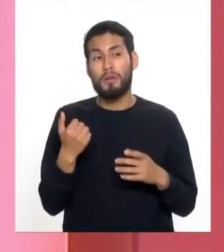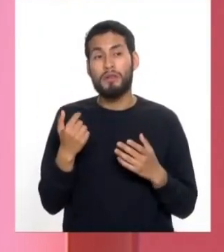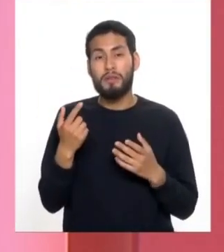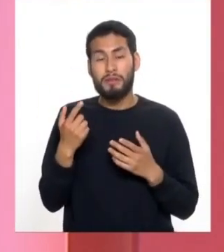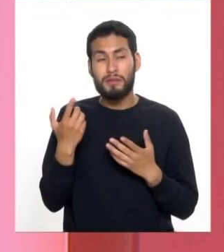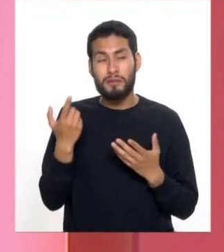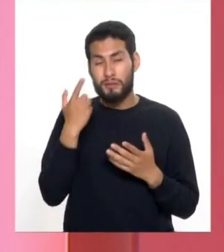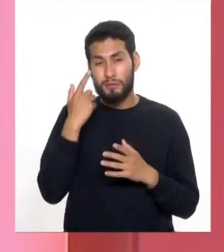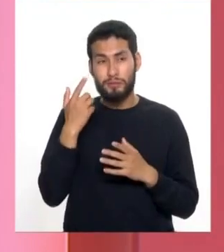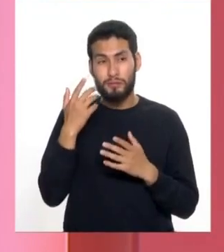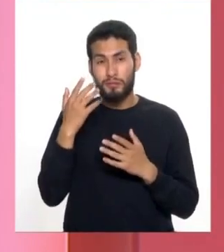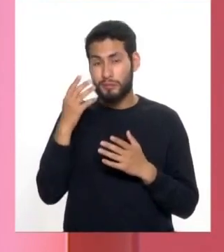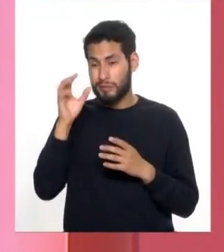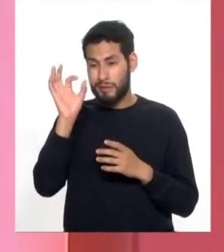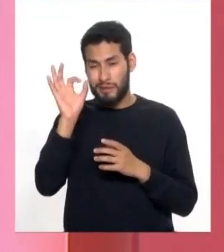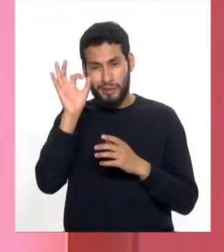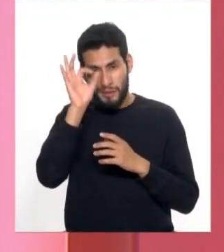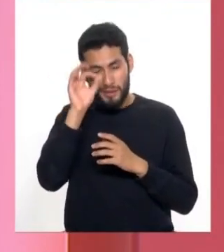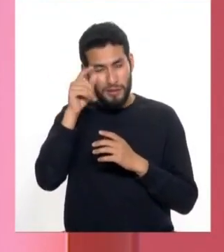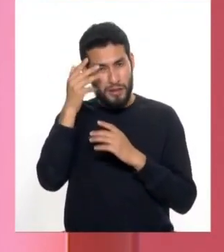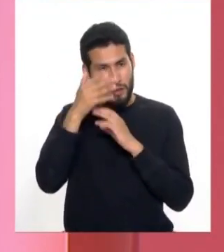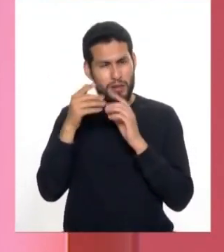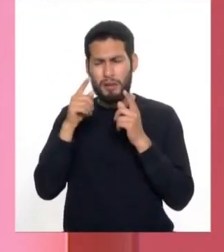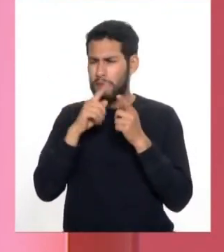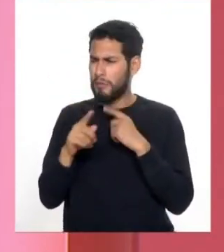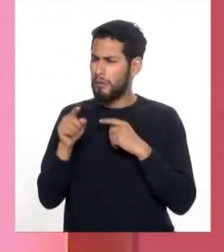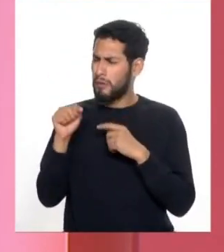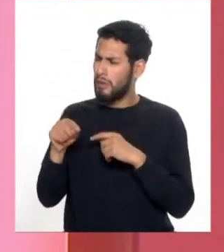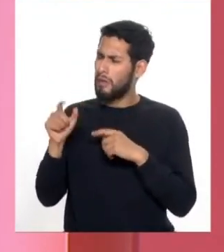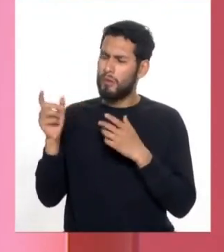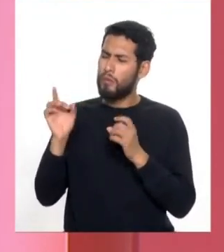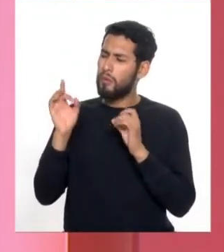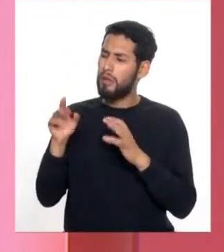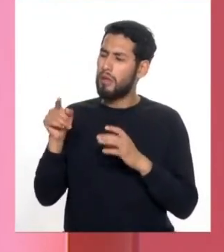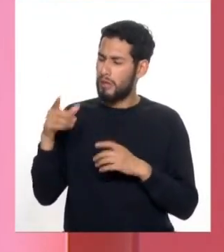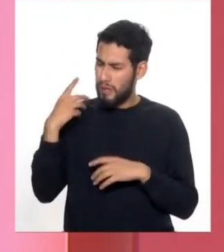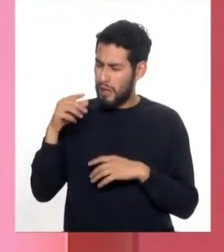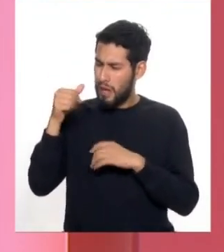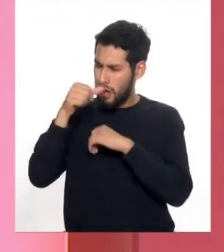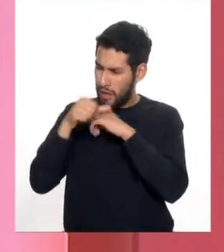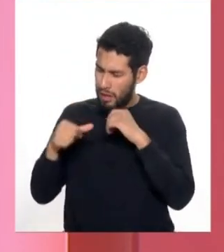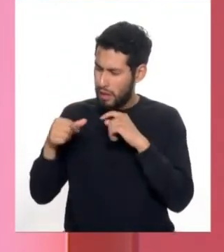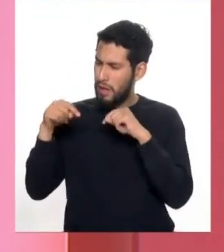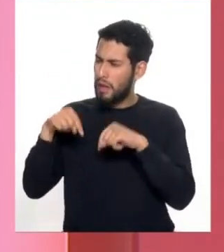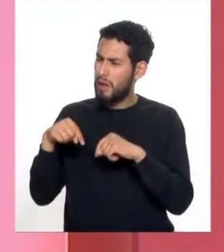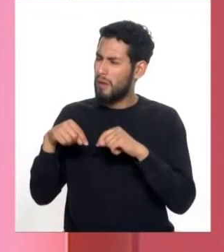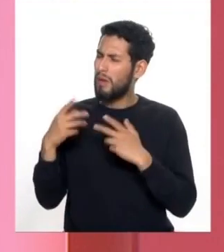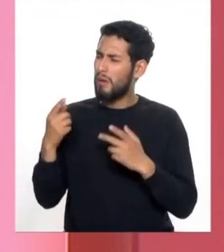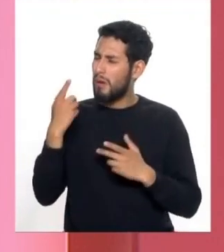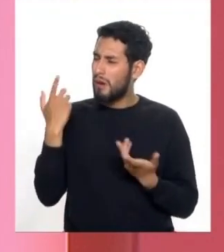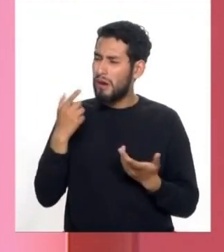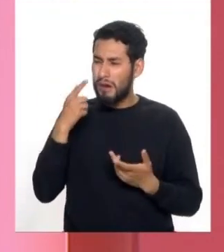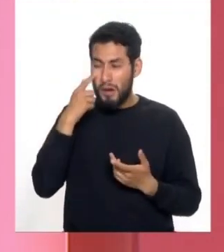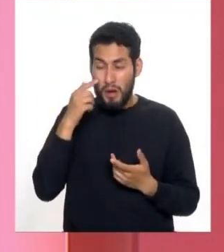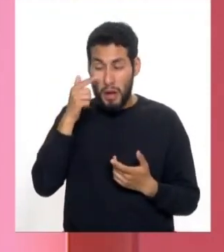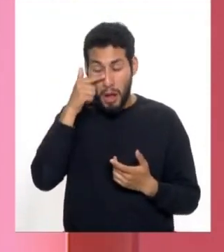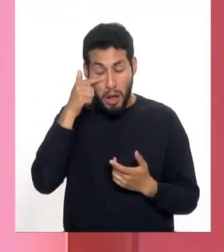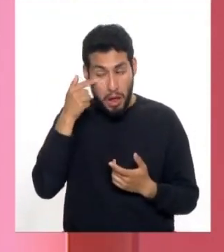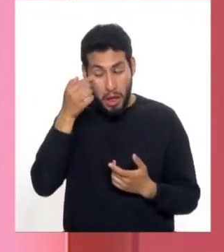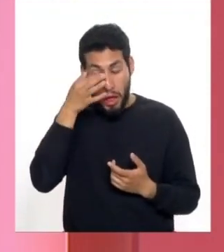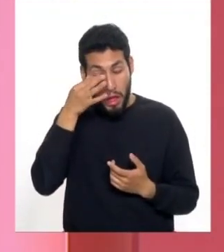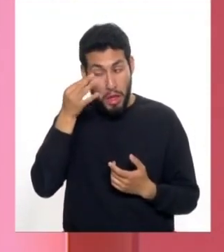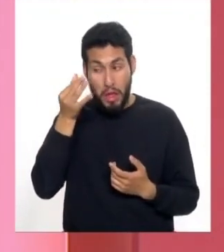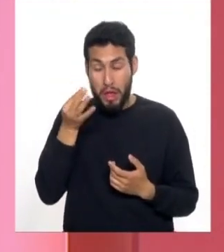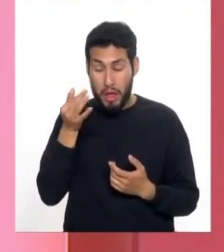pone nubloso el ente, pero en este caso que el paciente ya ha sido tratado y ahora está con consecuencias de legaña, que el